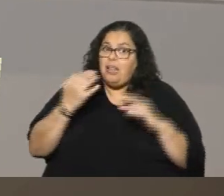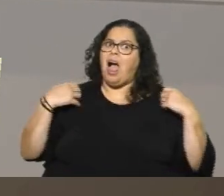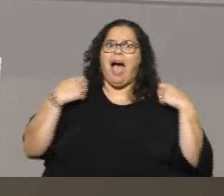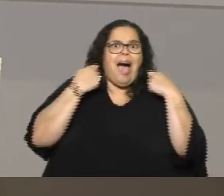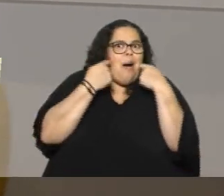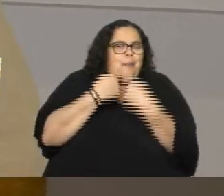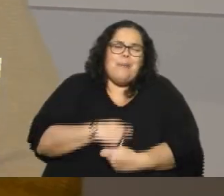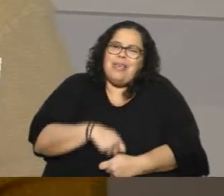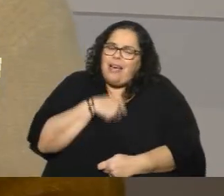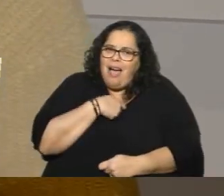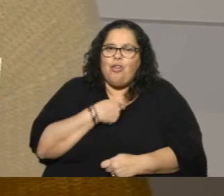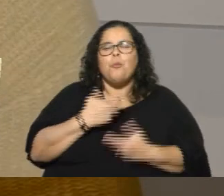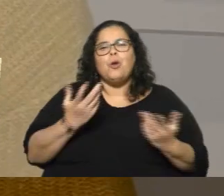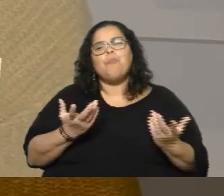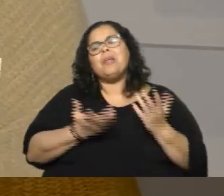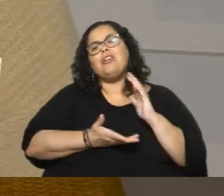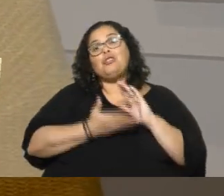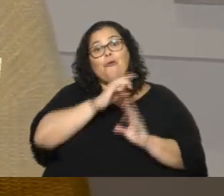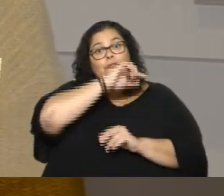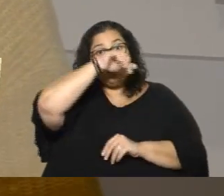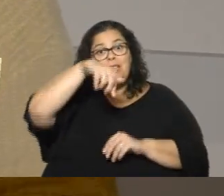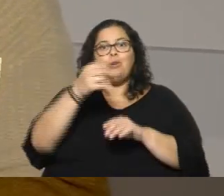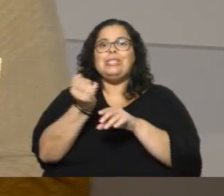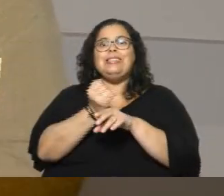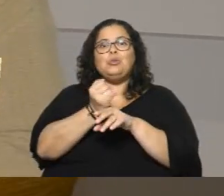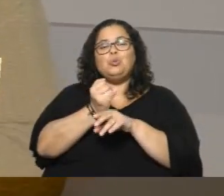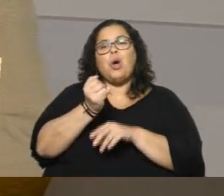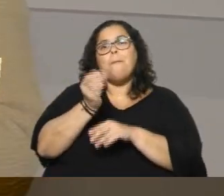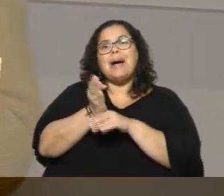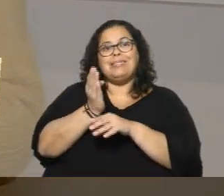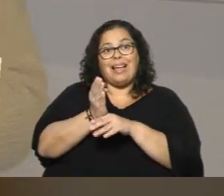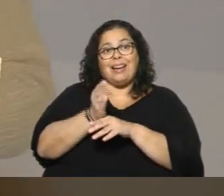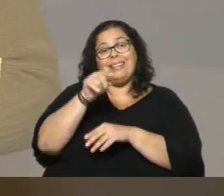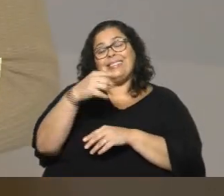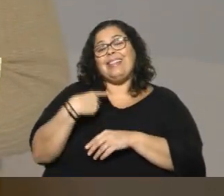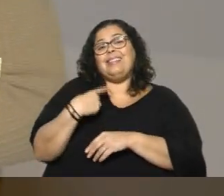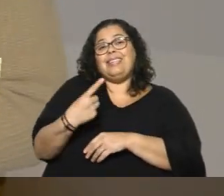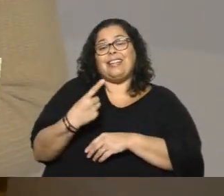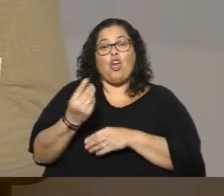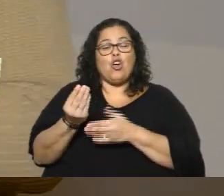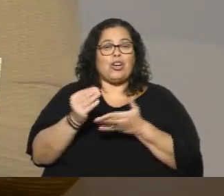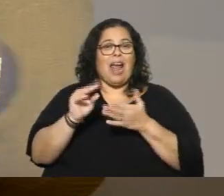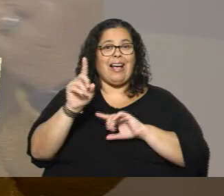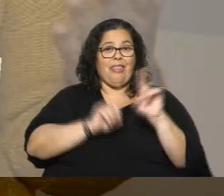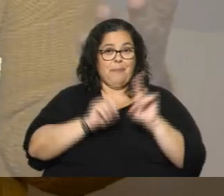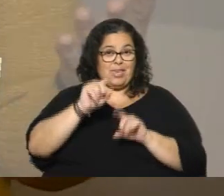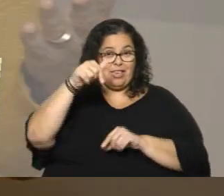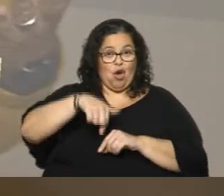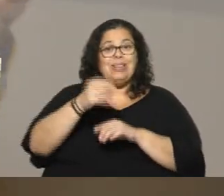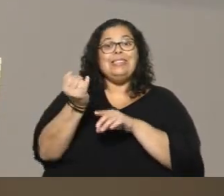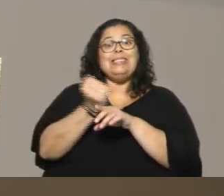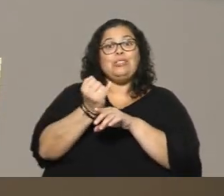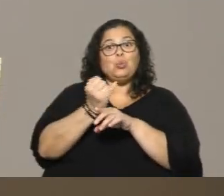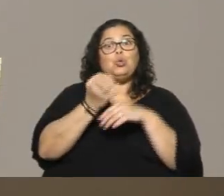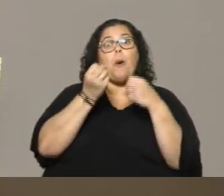Nosotros nos vinimos hasta el Instituto Paster para conversar con José Badano, es el director académico del instituto, porque bueno, tienen una nueva